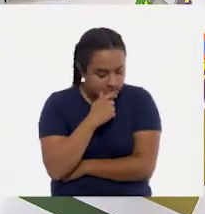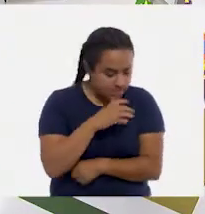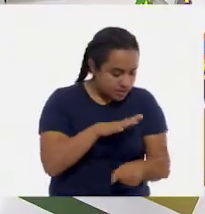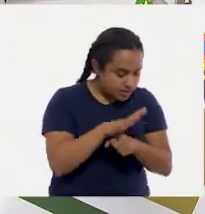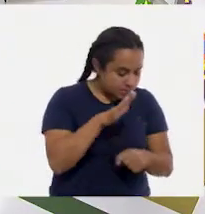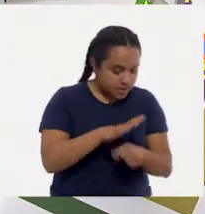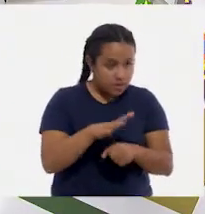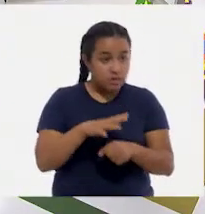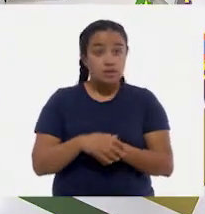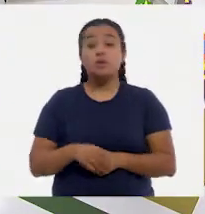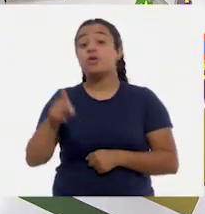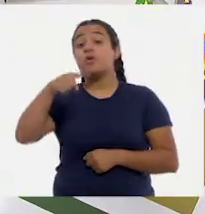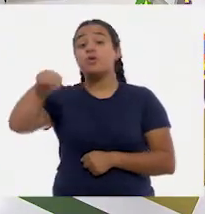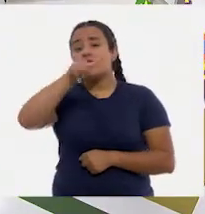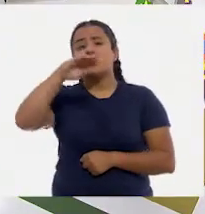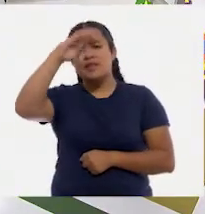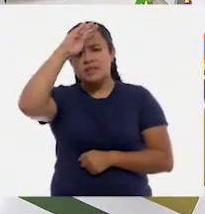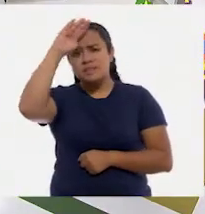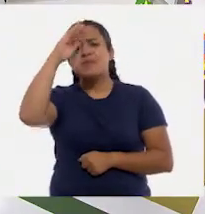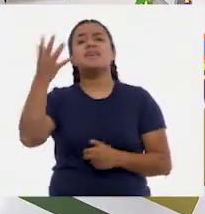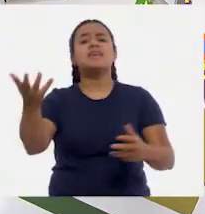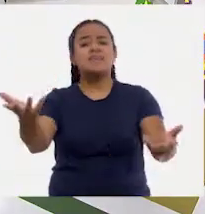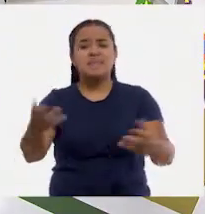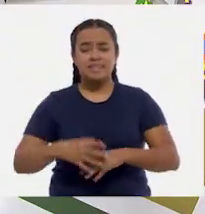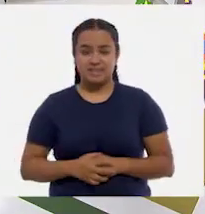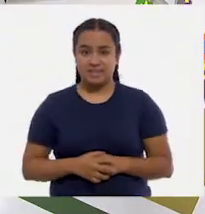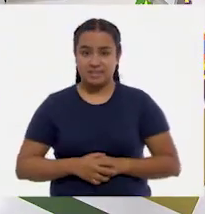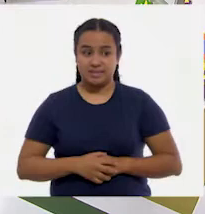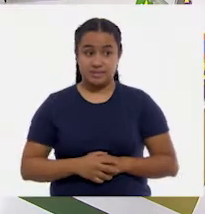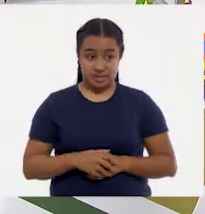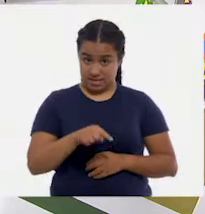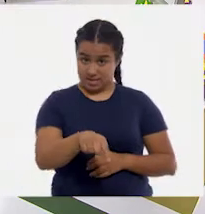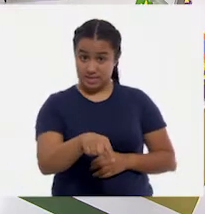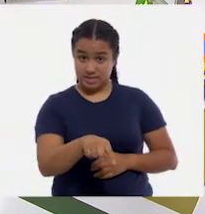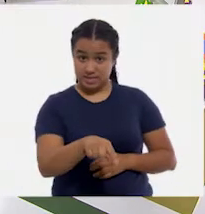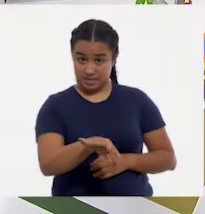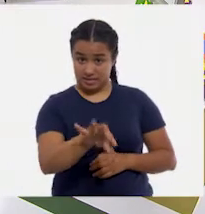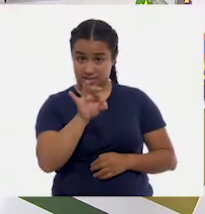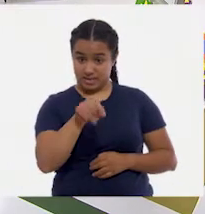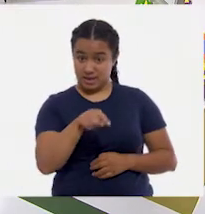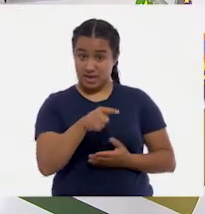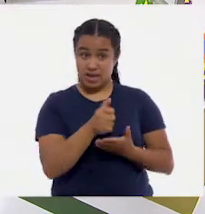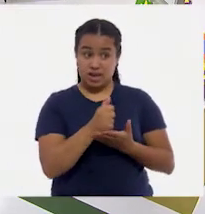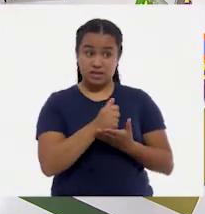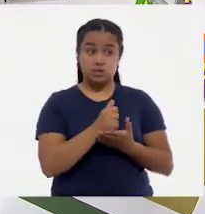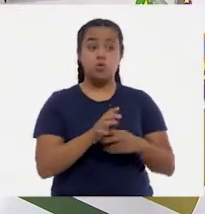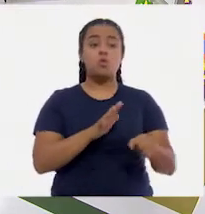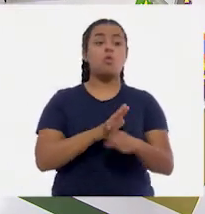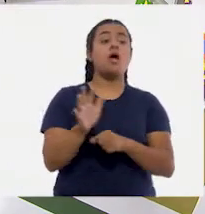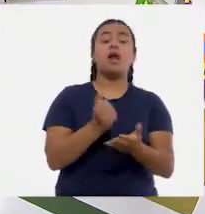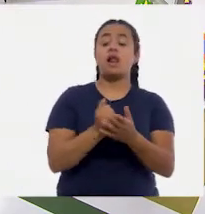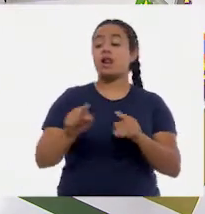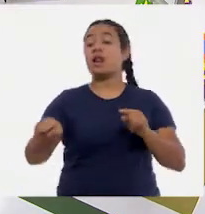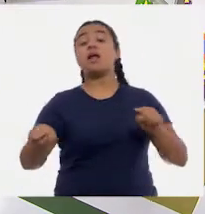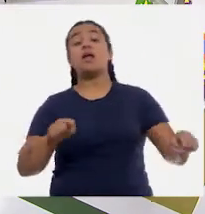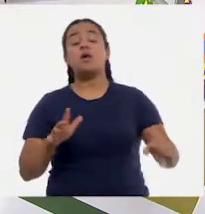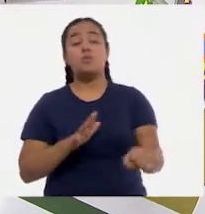No sé. ¿Cuál dicen, niñas y niños? Escogemos este. El azul. ¿Cuál de los dos azules?